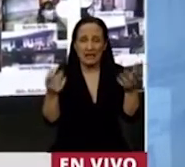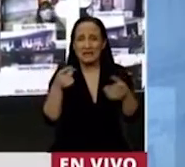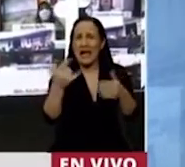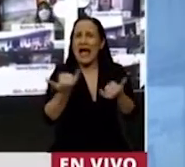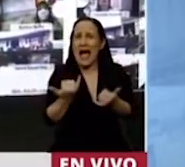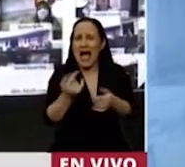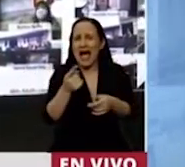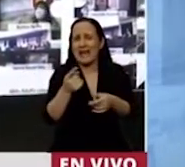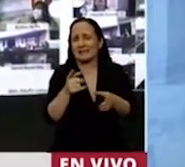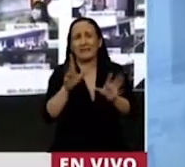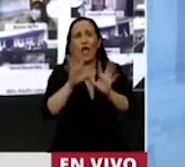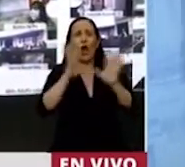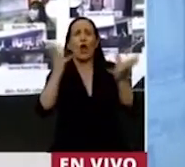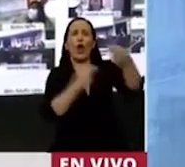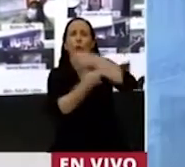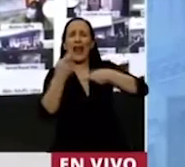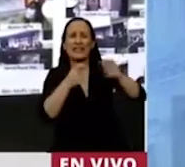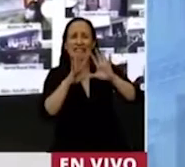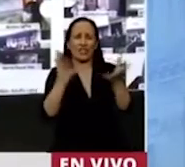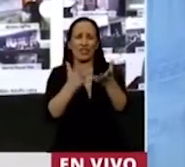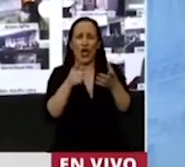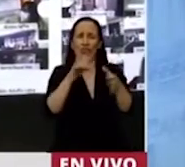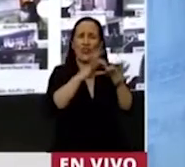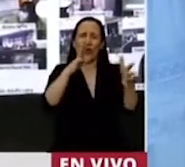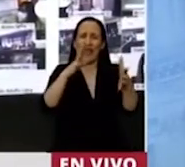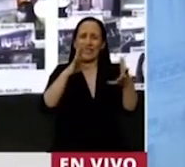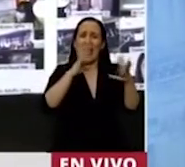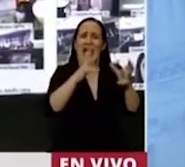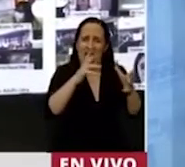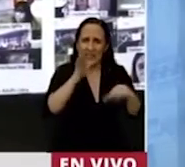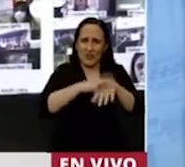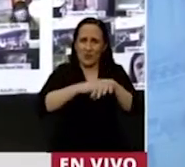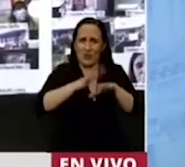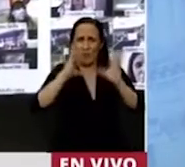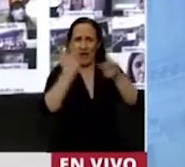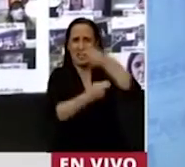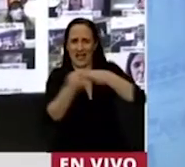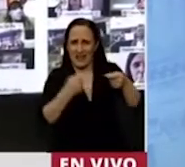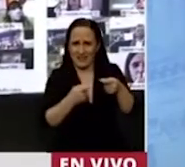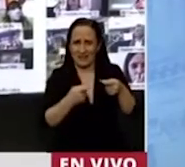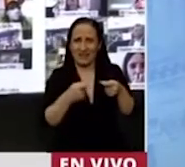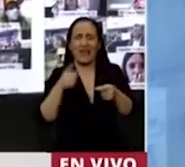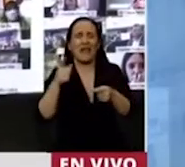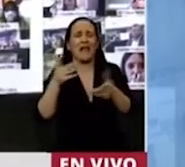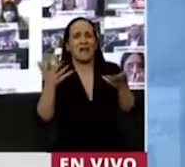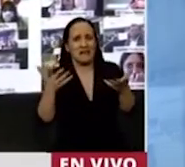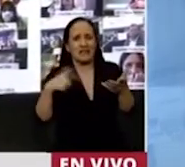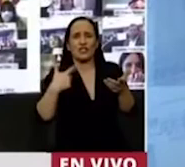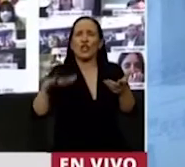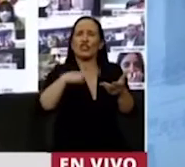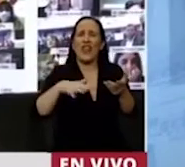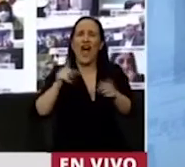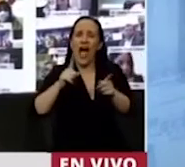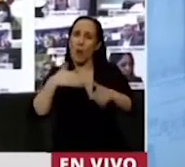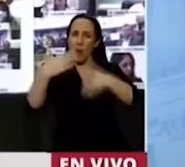negativos de la globalización también golpean en la democracia. Los niveles de crecimiento de las sociedades